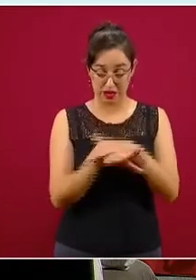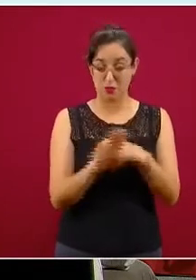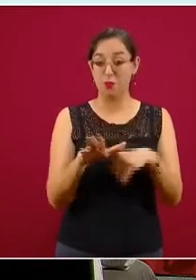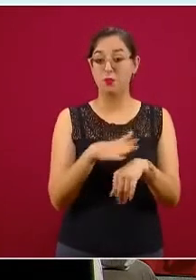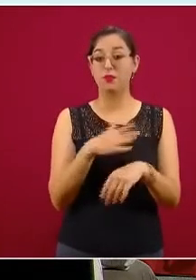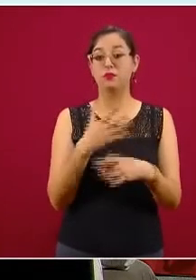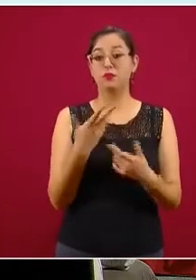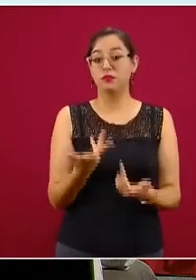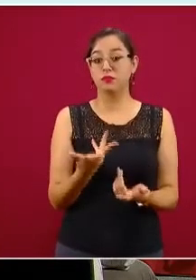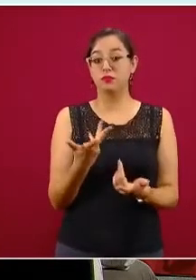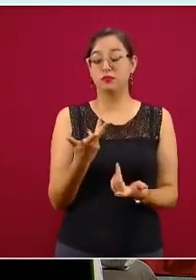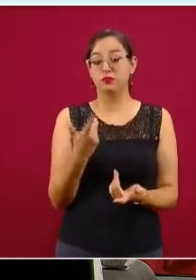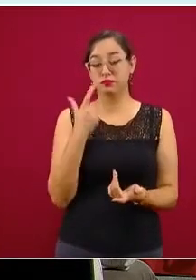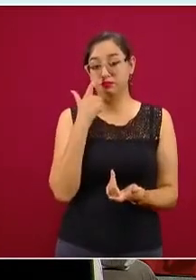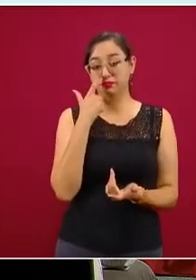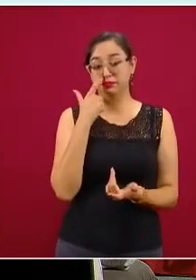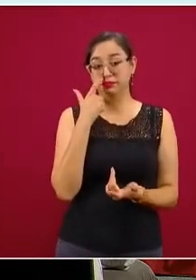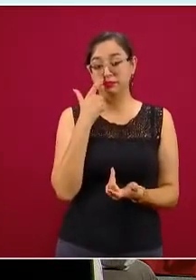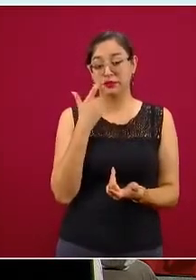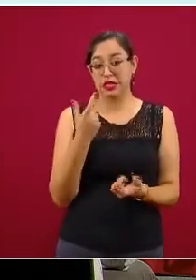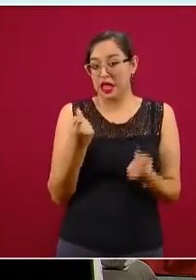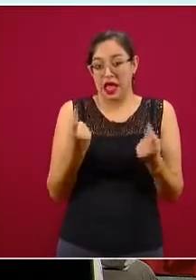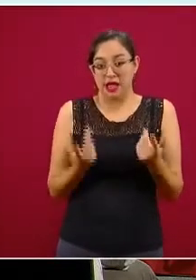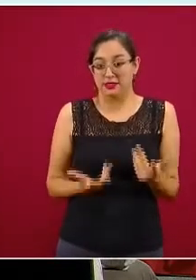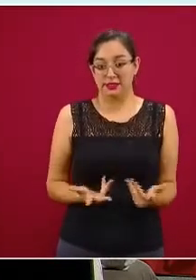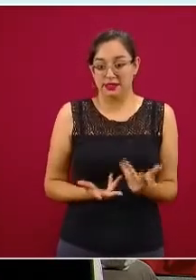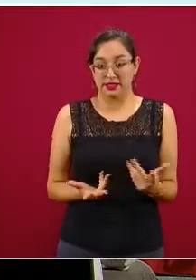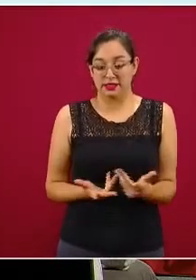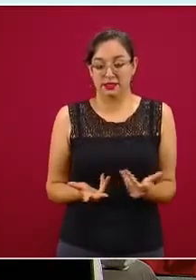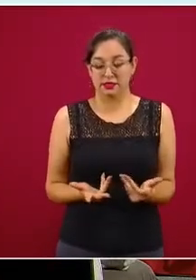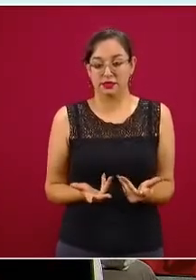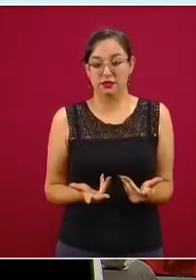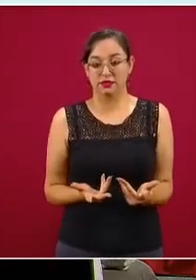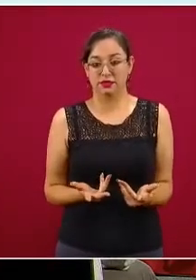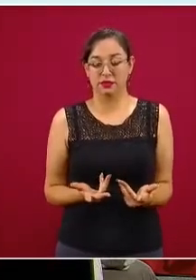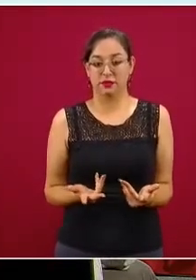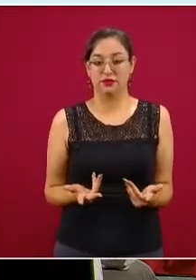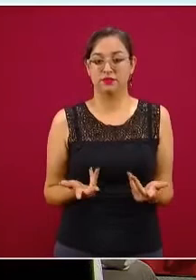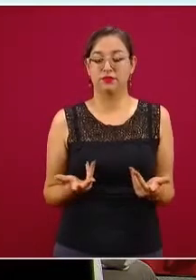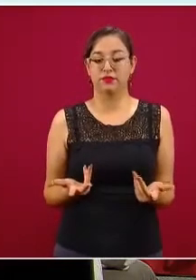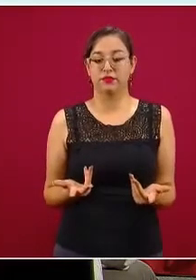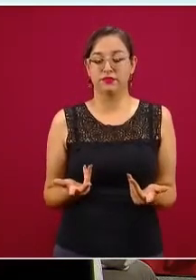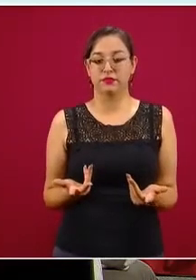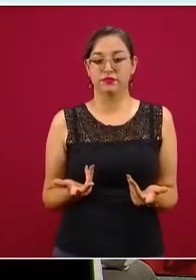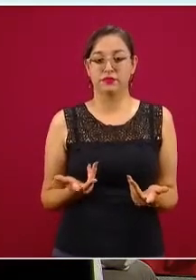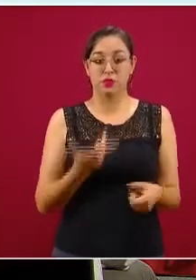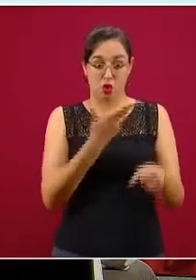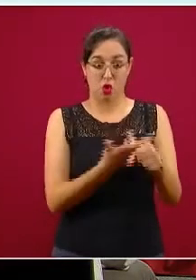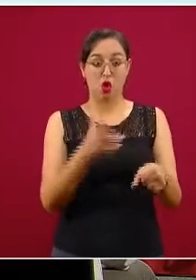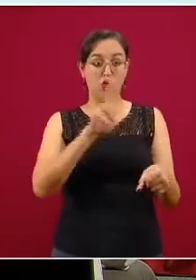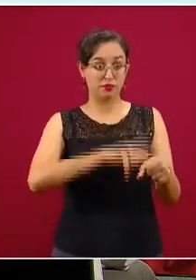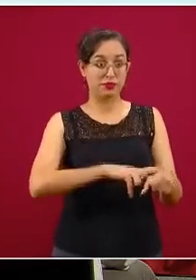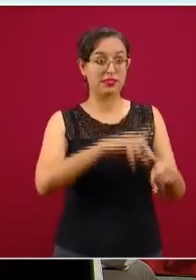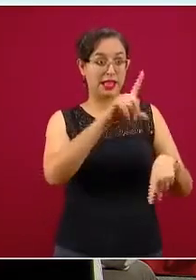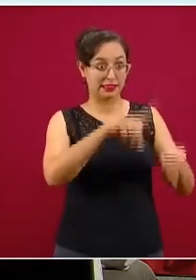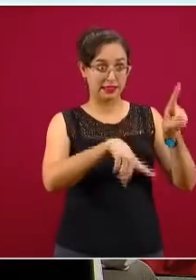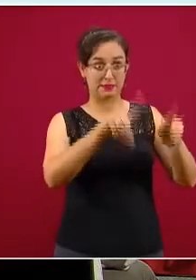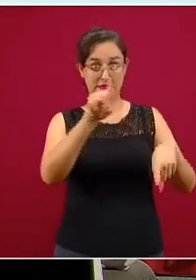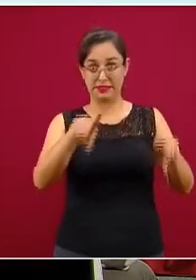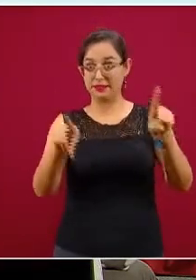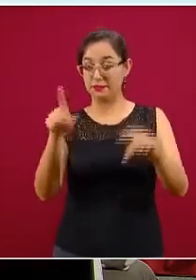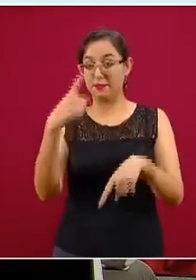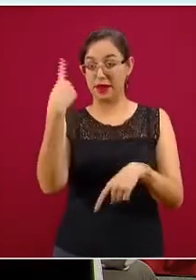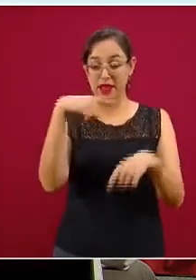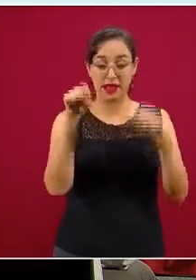de en medida de lo posible y de la capacidad e infraestructura de cada hospital COVID para niños